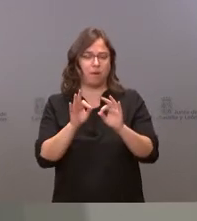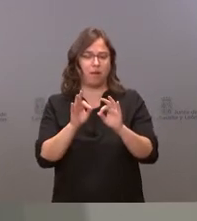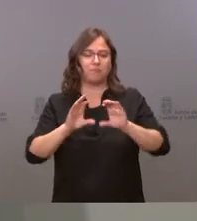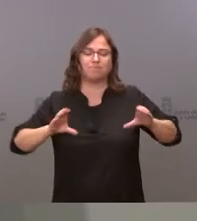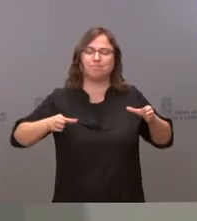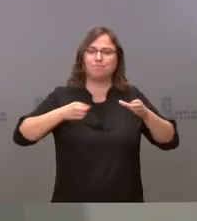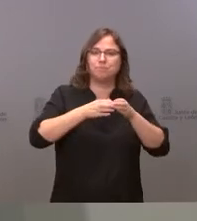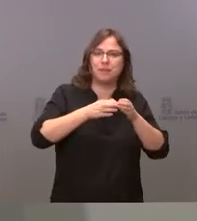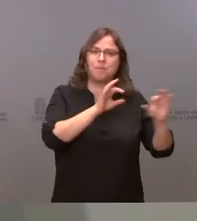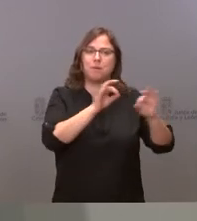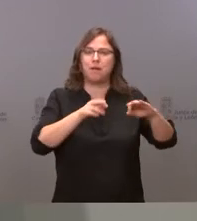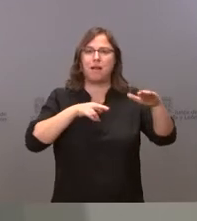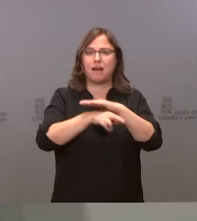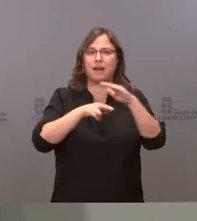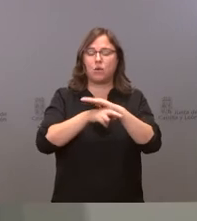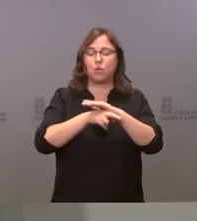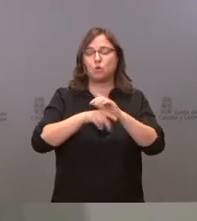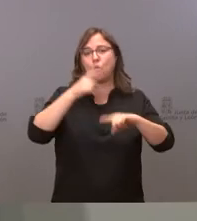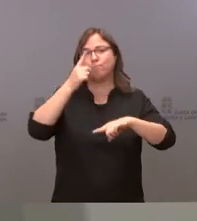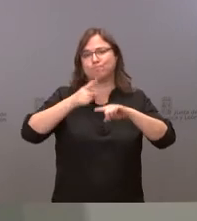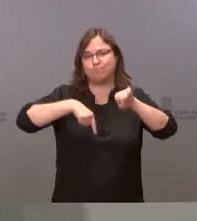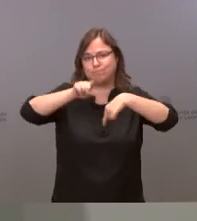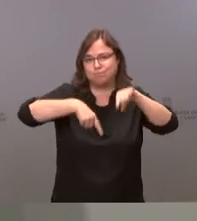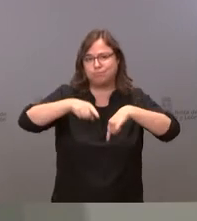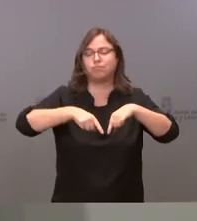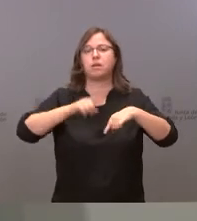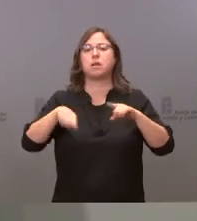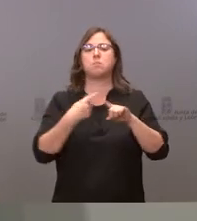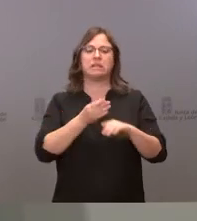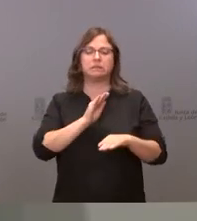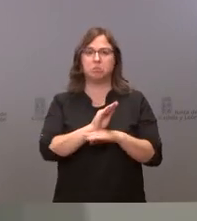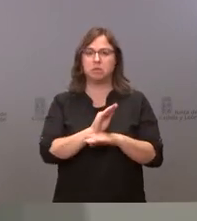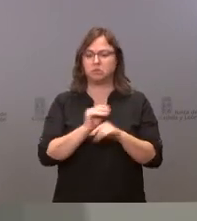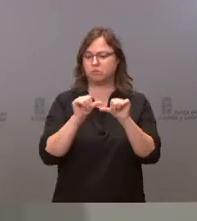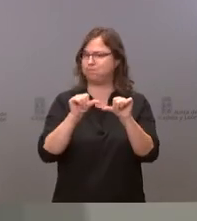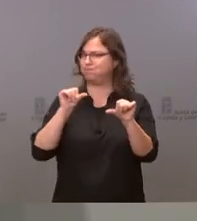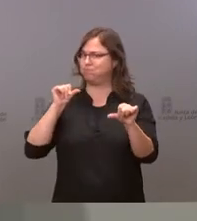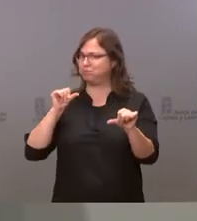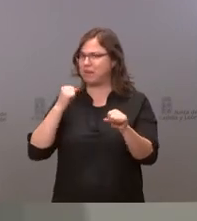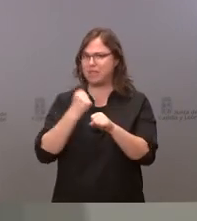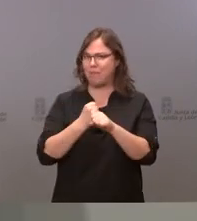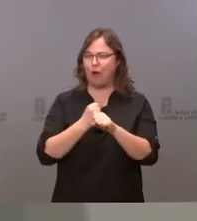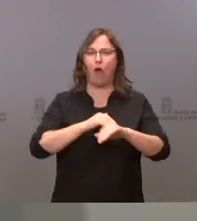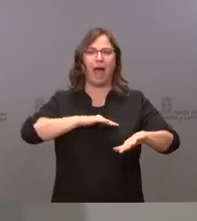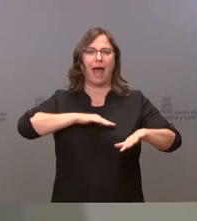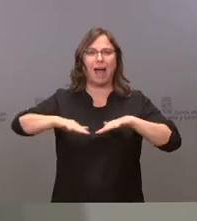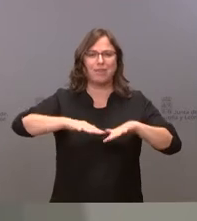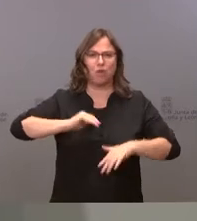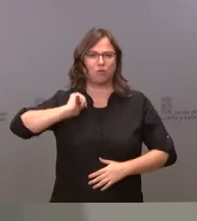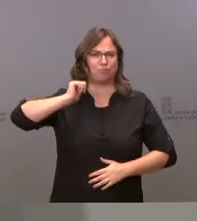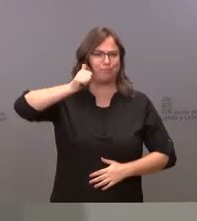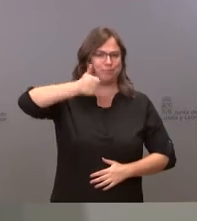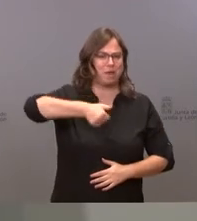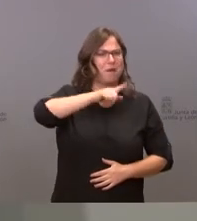de medios de transporte e inversiones necesarias por tanto llevamos en la acción muchos meses